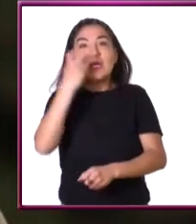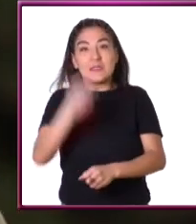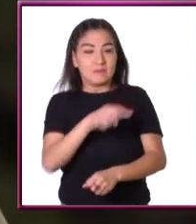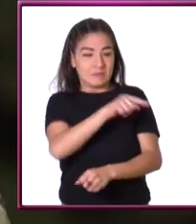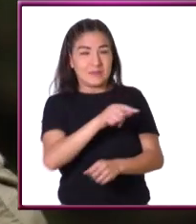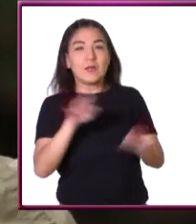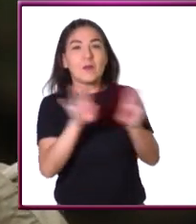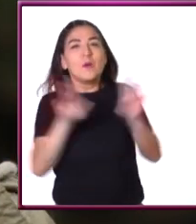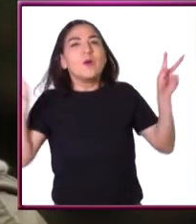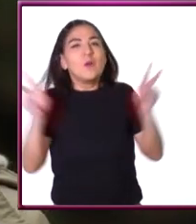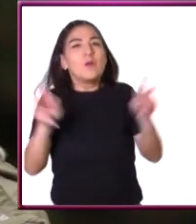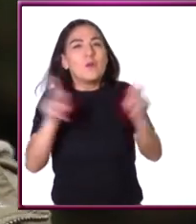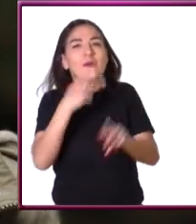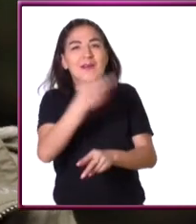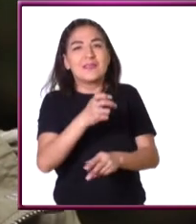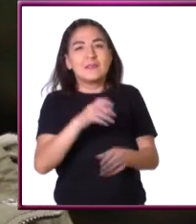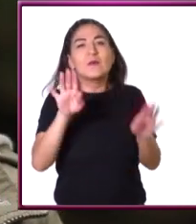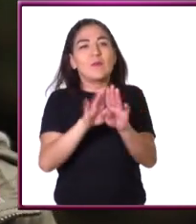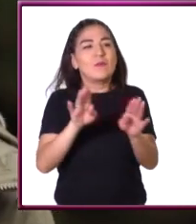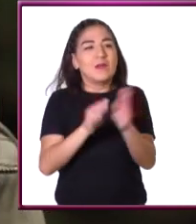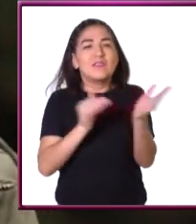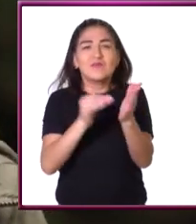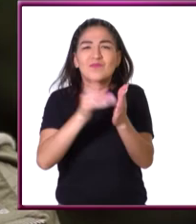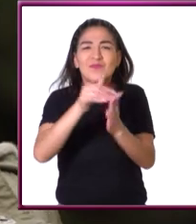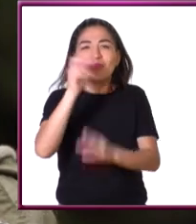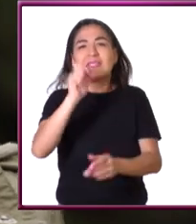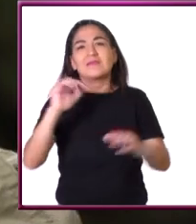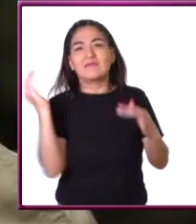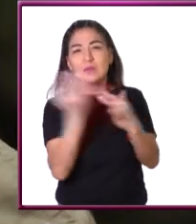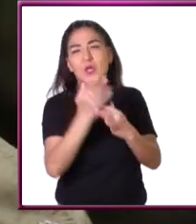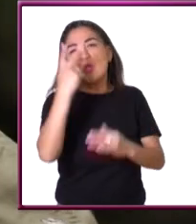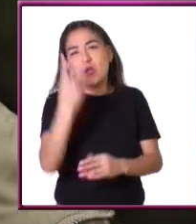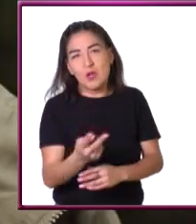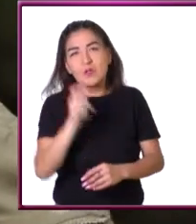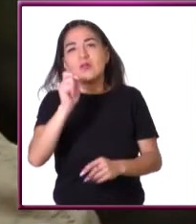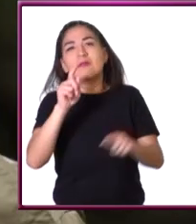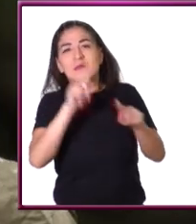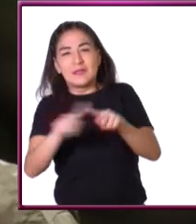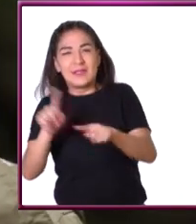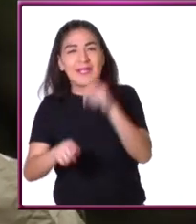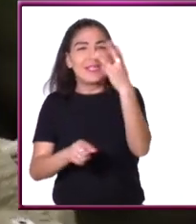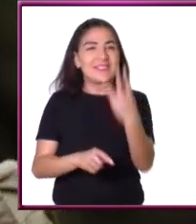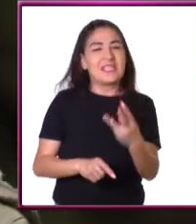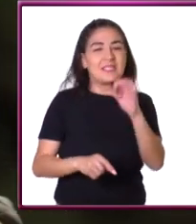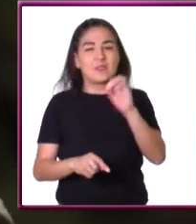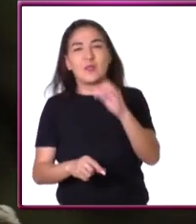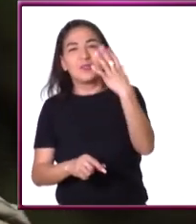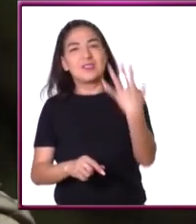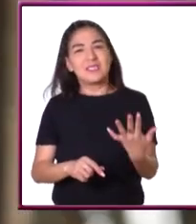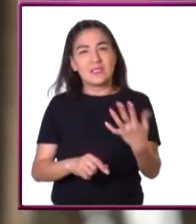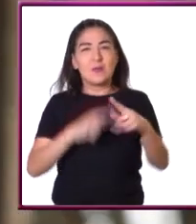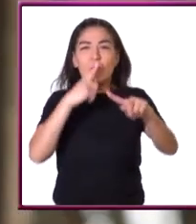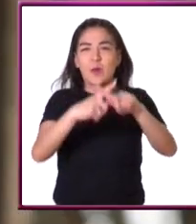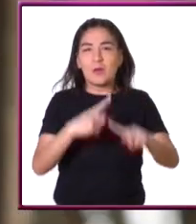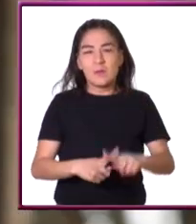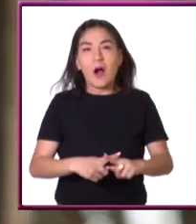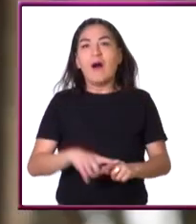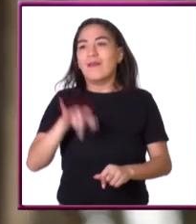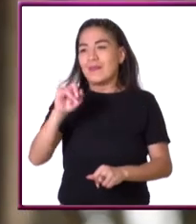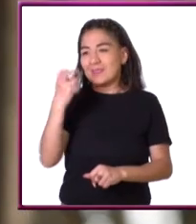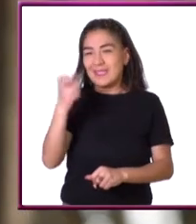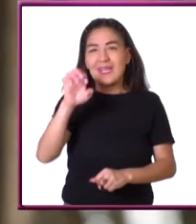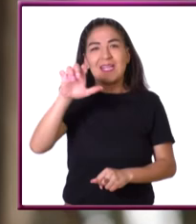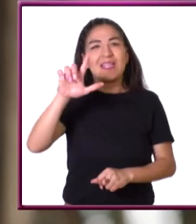ocurriría si las cigarras emergieran de la Tierra en años divisibles entre dos o en múltiplos de tres y cinco. Claro,